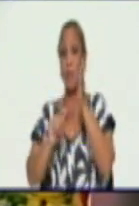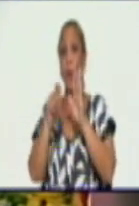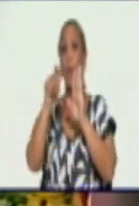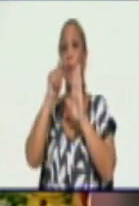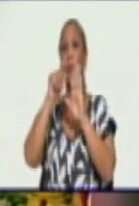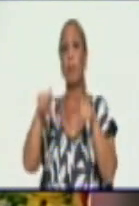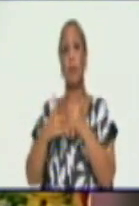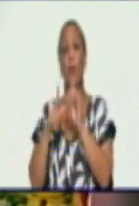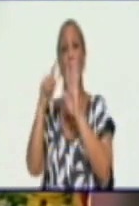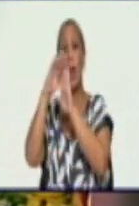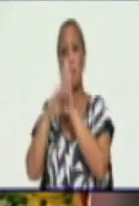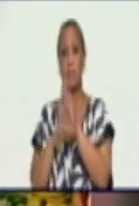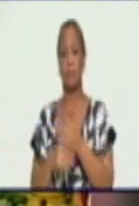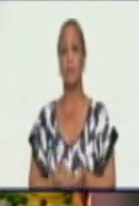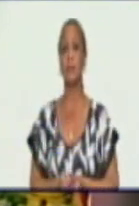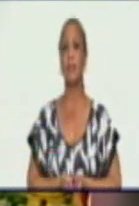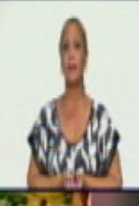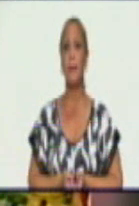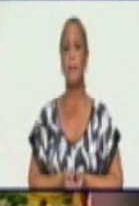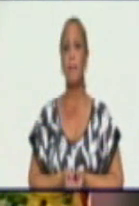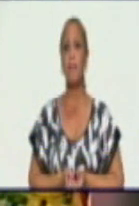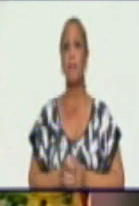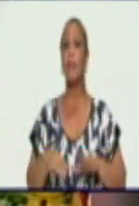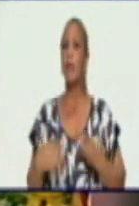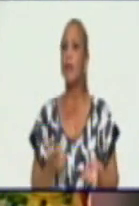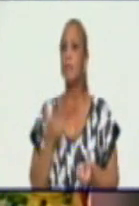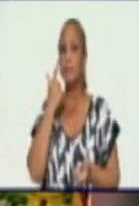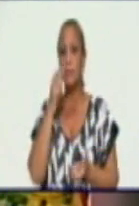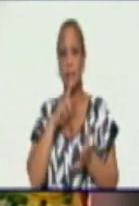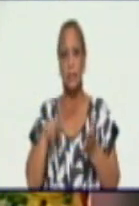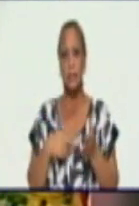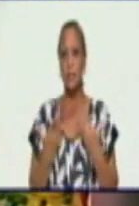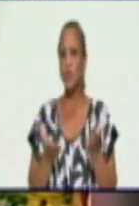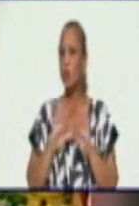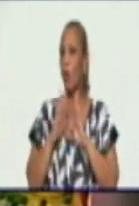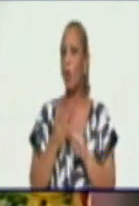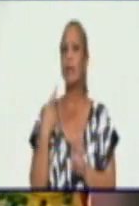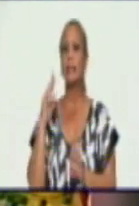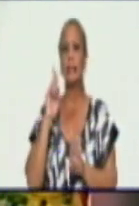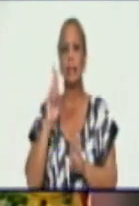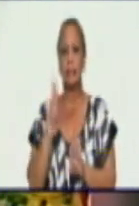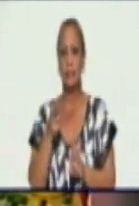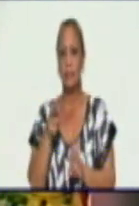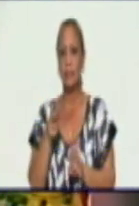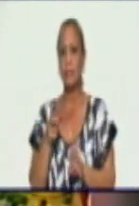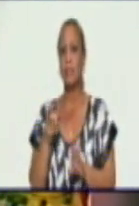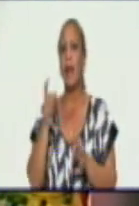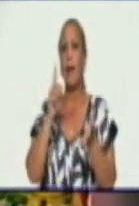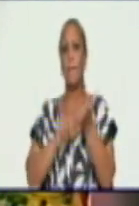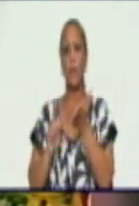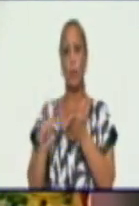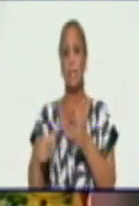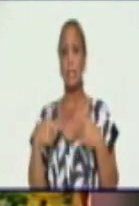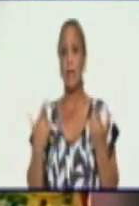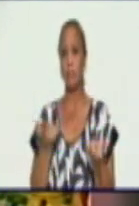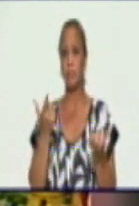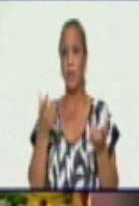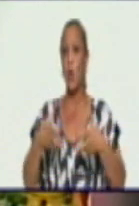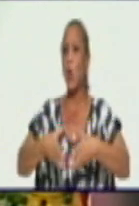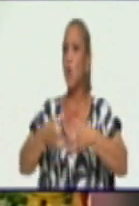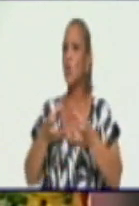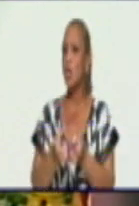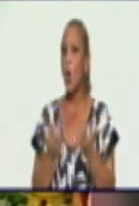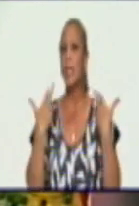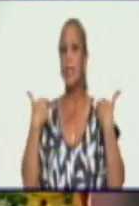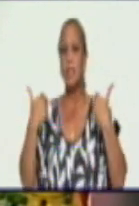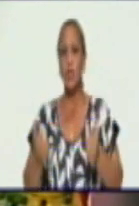Ahora, ¿qué hicimos? Nosotros revisamos, indicados por las autoridades de la provincia, y razonando nosotros ahí en el Consejo de Dirección Nuestro, revisar